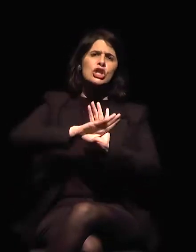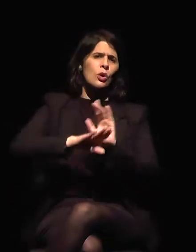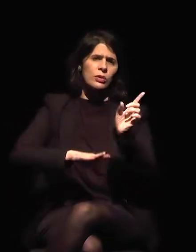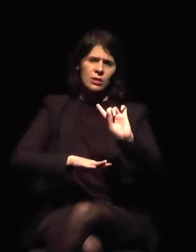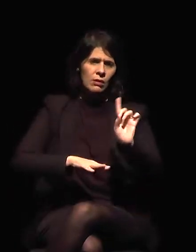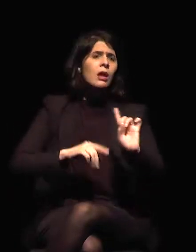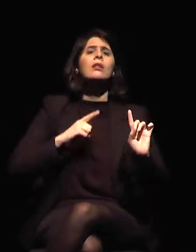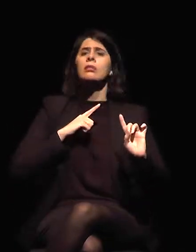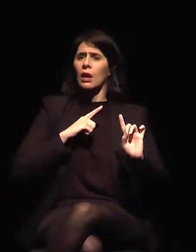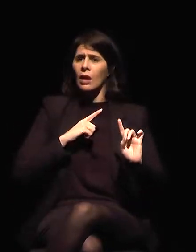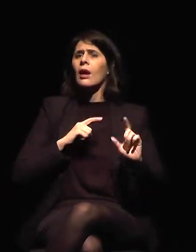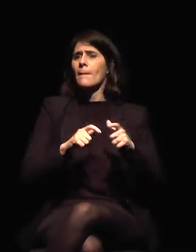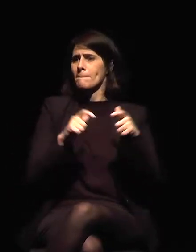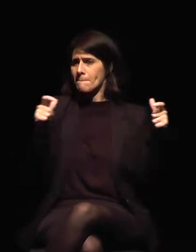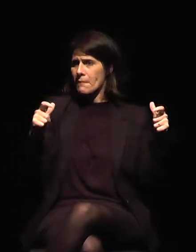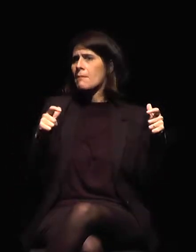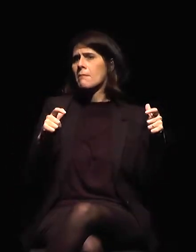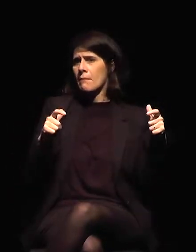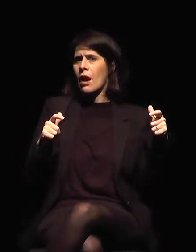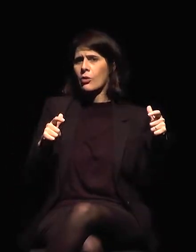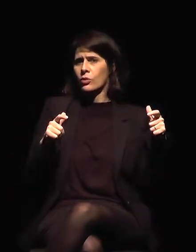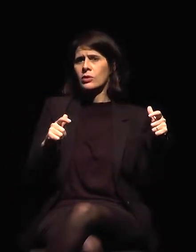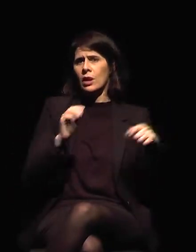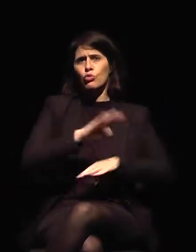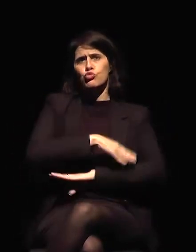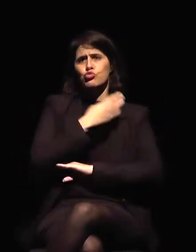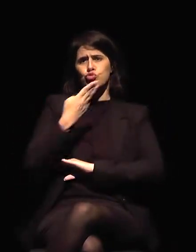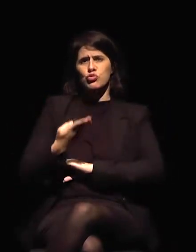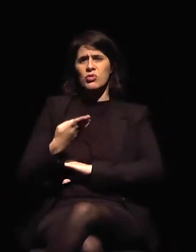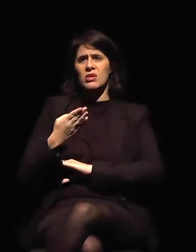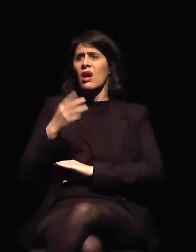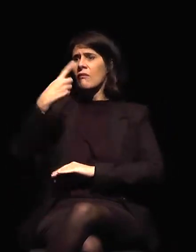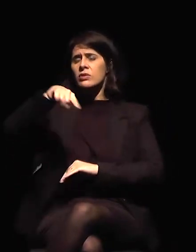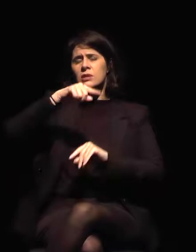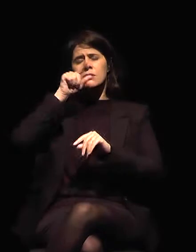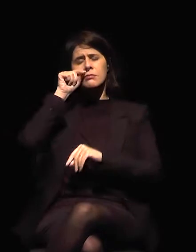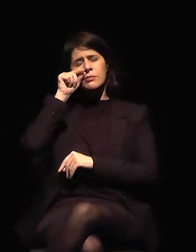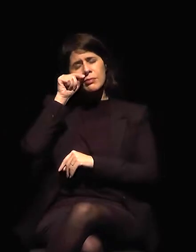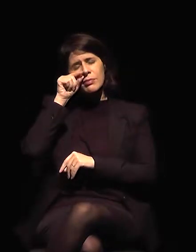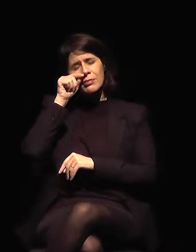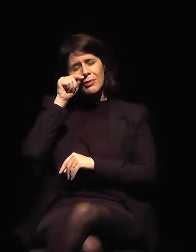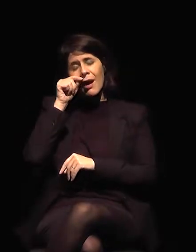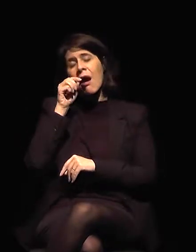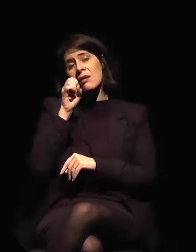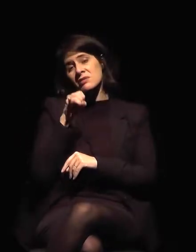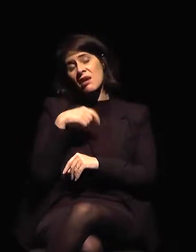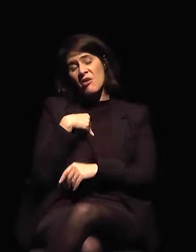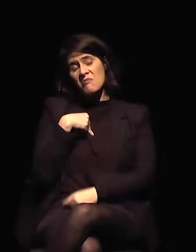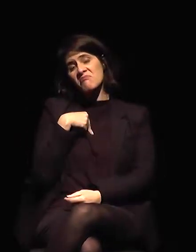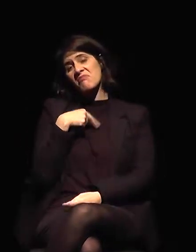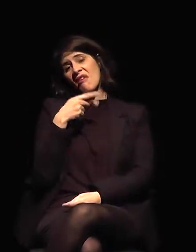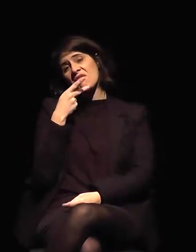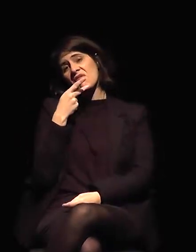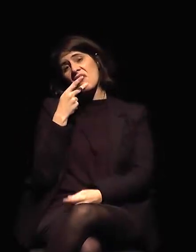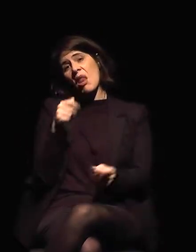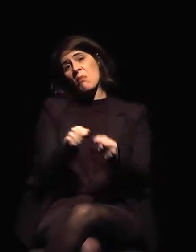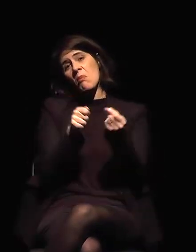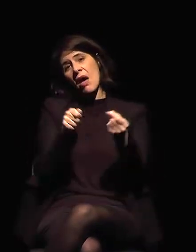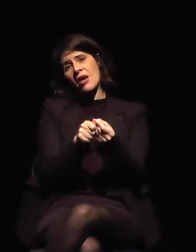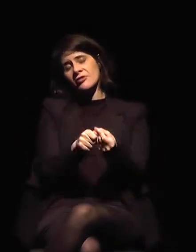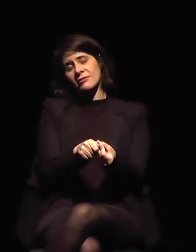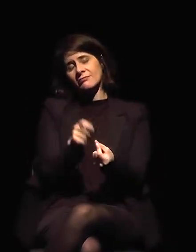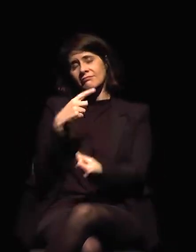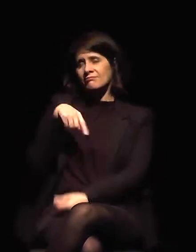digo alguna tontería, no se fijarán tanto la verdad. Pero aquellos que estén aquí, hablaré con